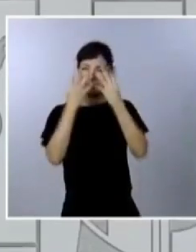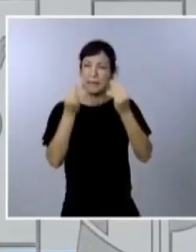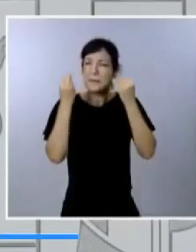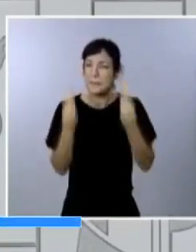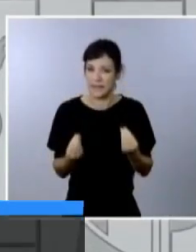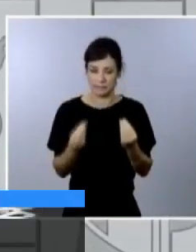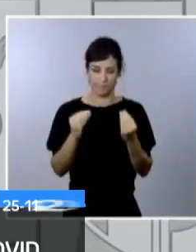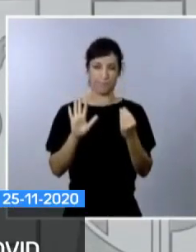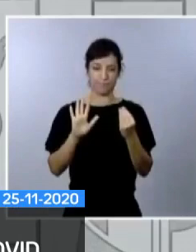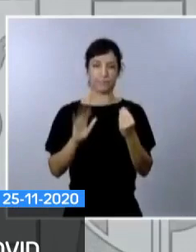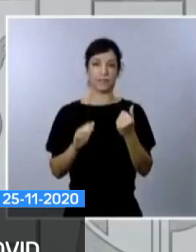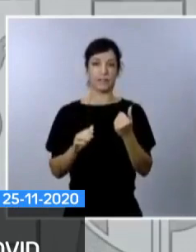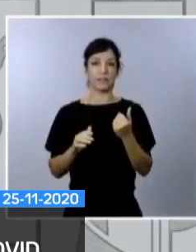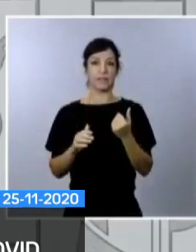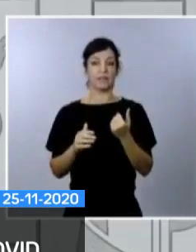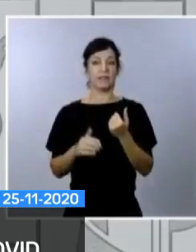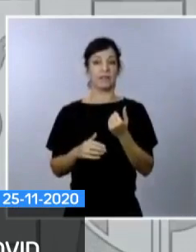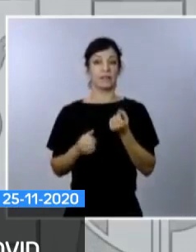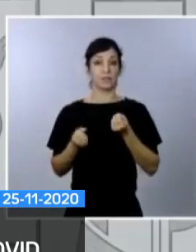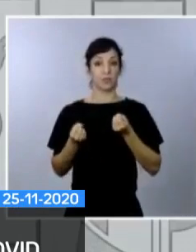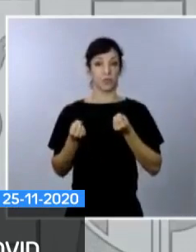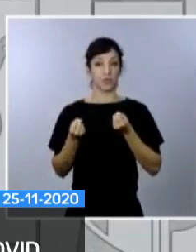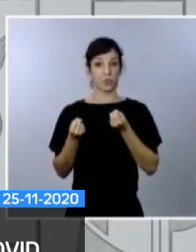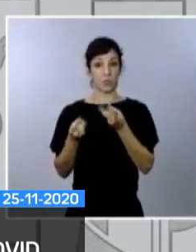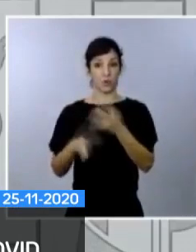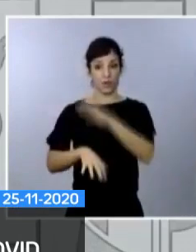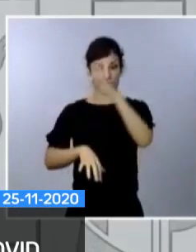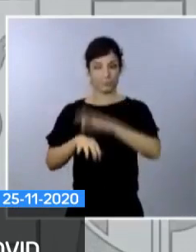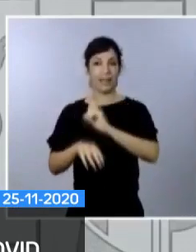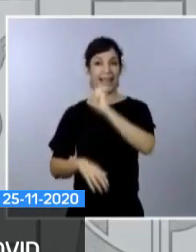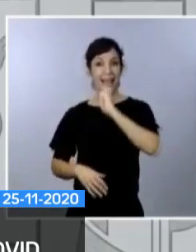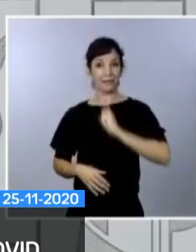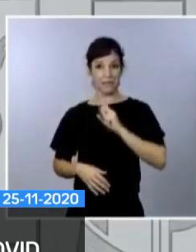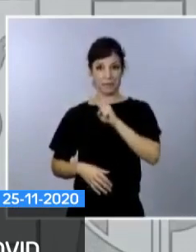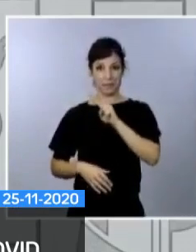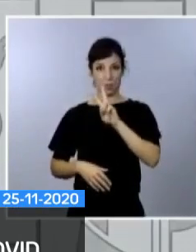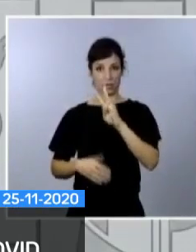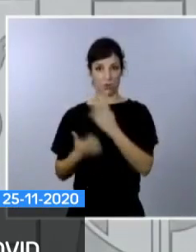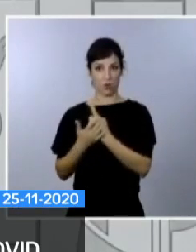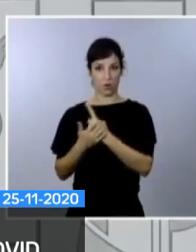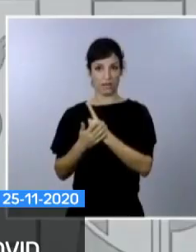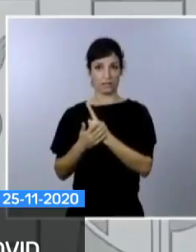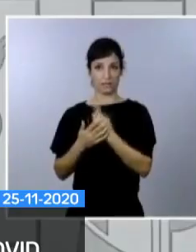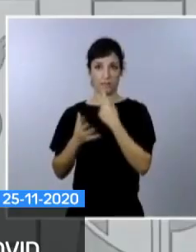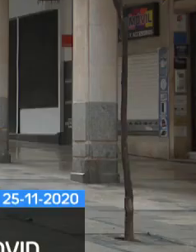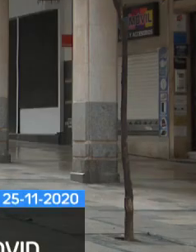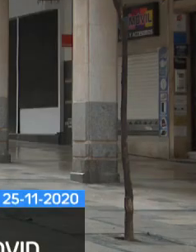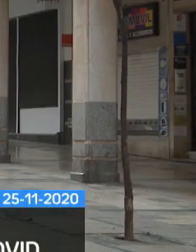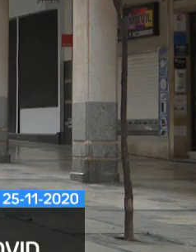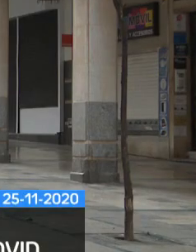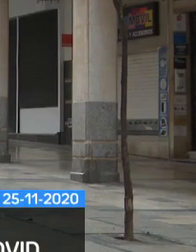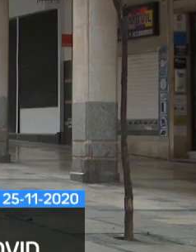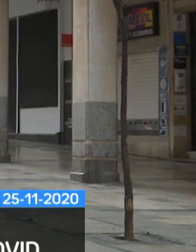El BOE publica hoy las órdenes ministeriales que van a permitir que lleguen a Ceuta los 7 millones correspondientes al tercer tramo